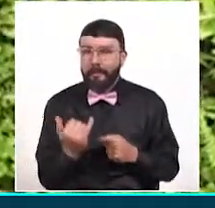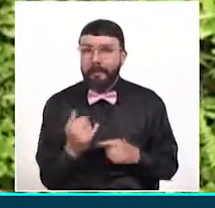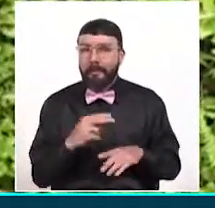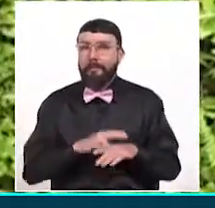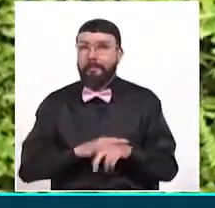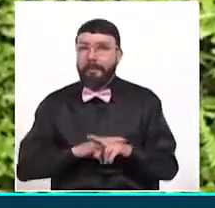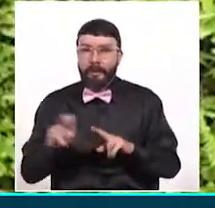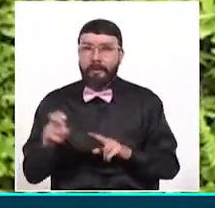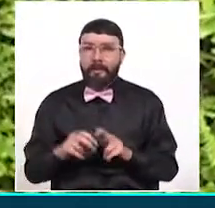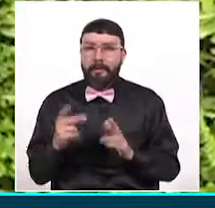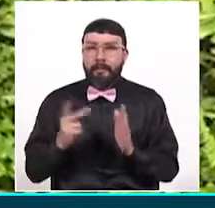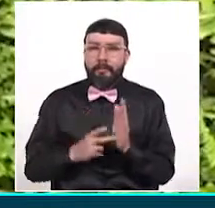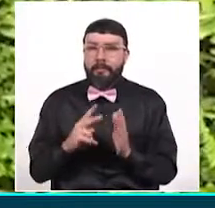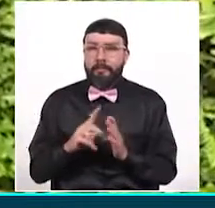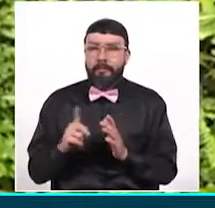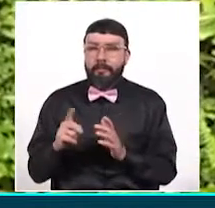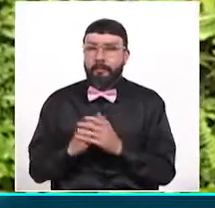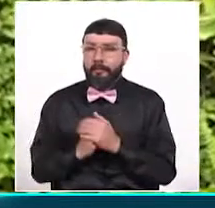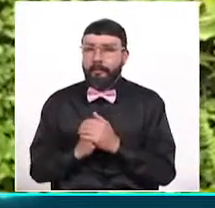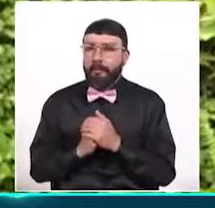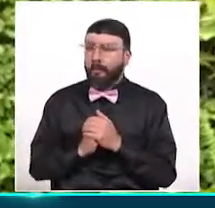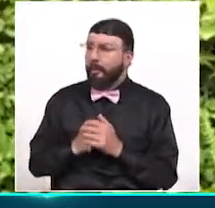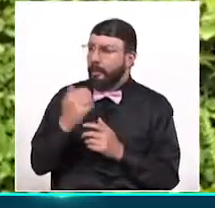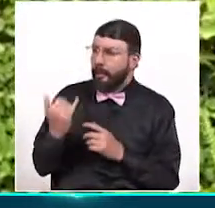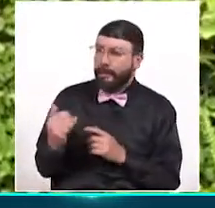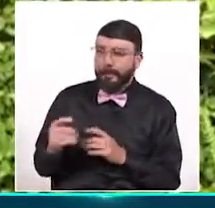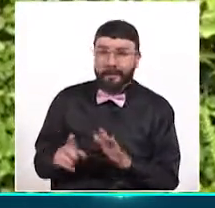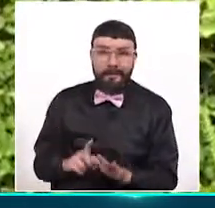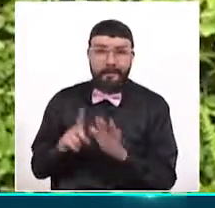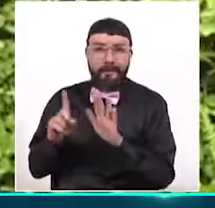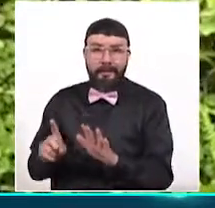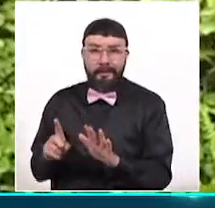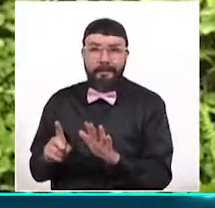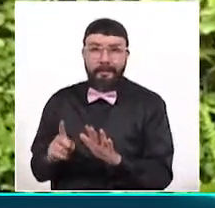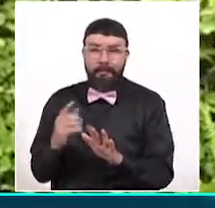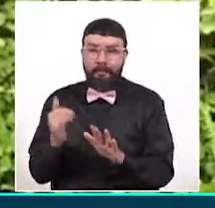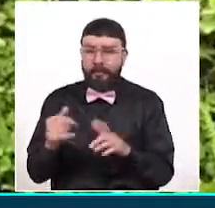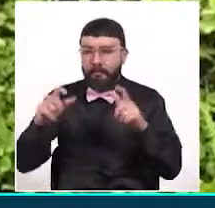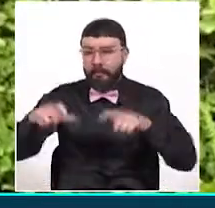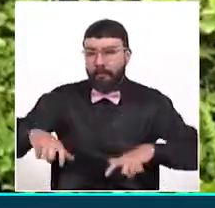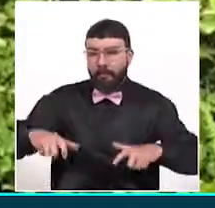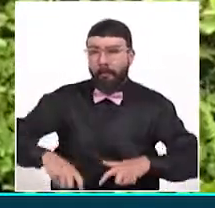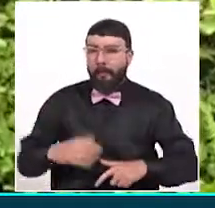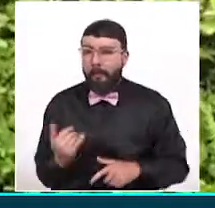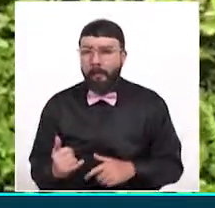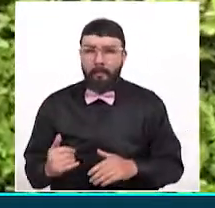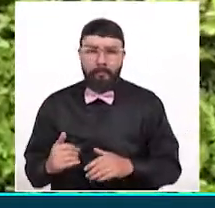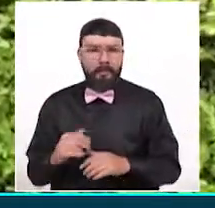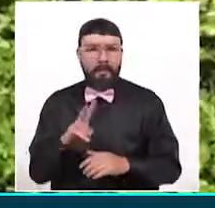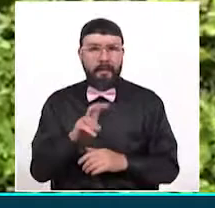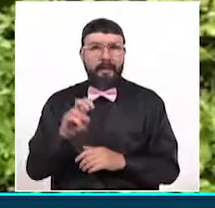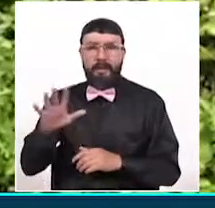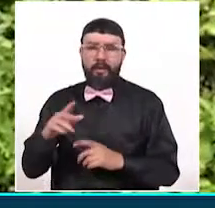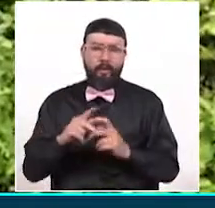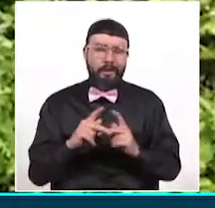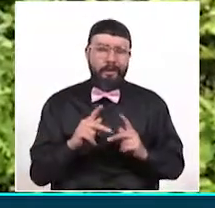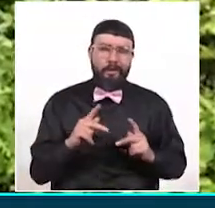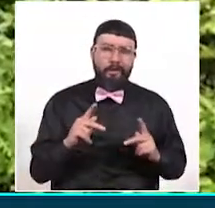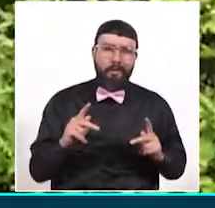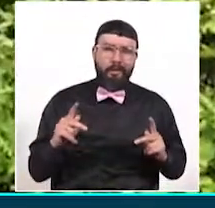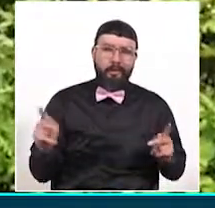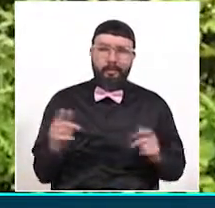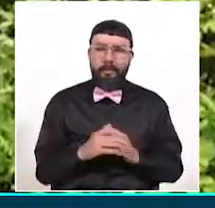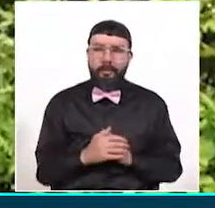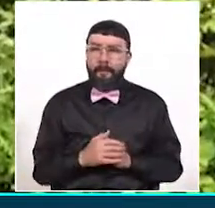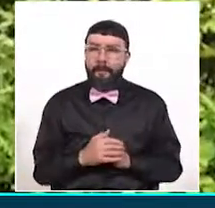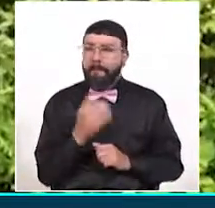Entonces, la invitación parte de lo siguiente. Eran 6 pistas que acumularon en total 75 kilómetros. ¿Con qué fin? Hacerlo